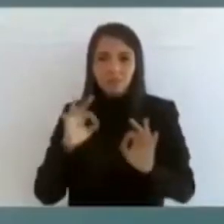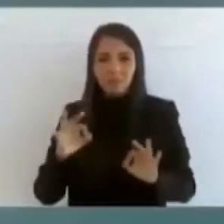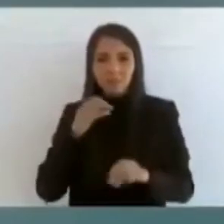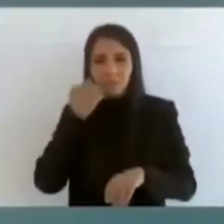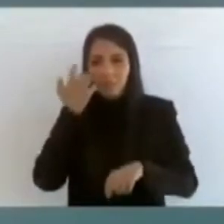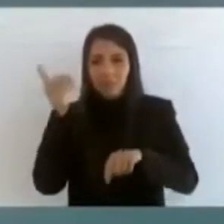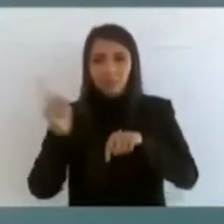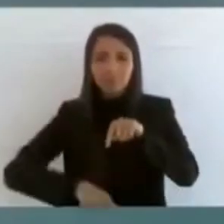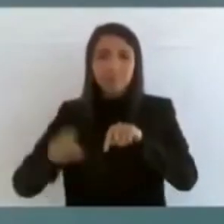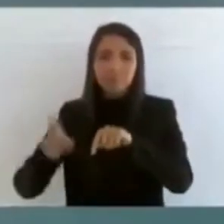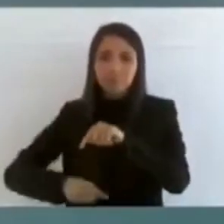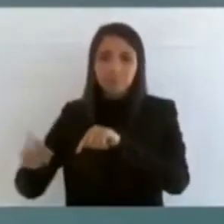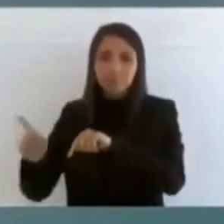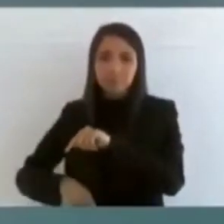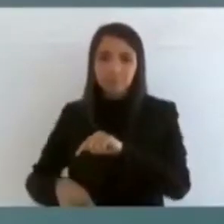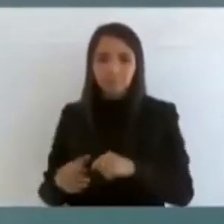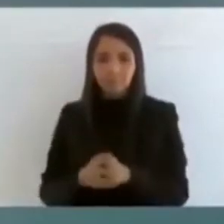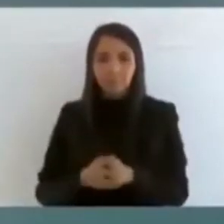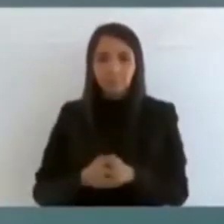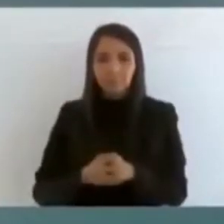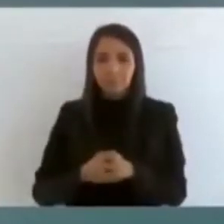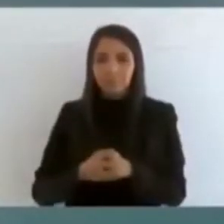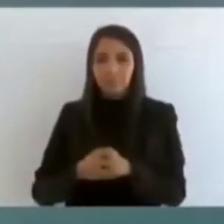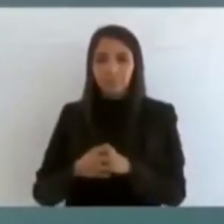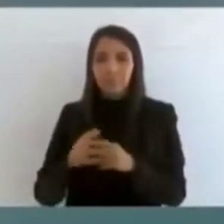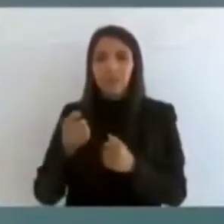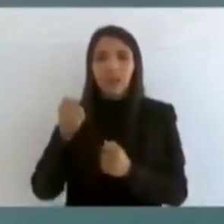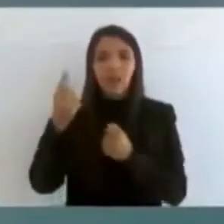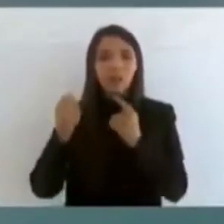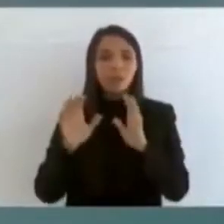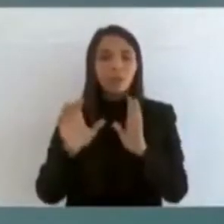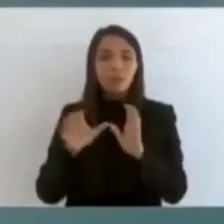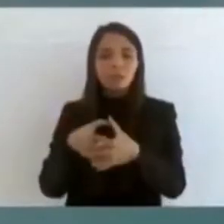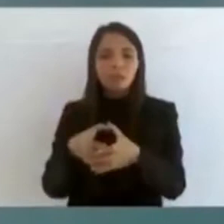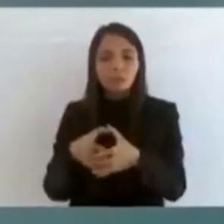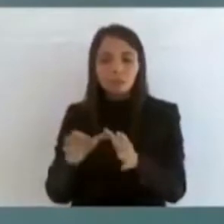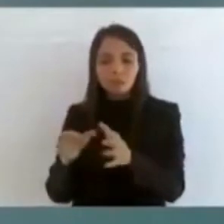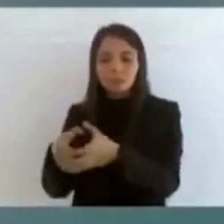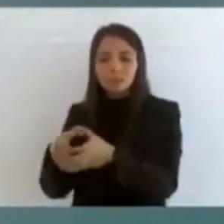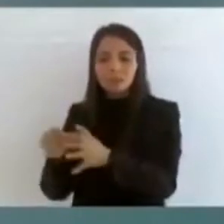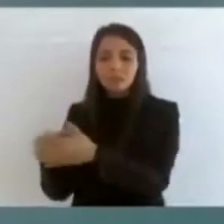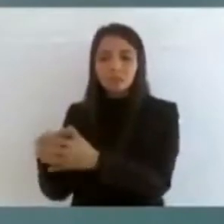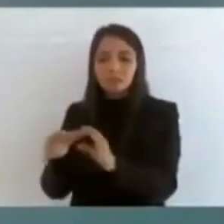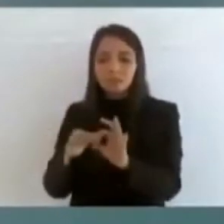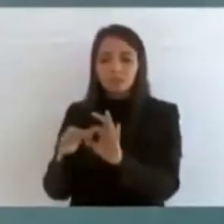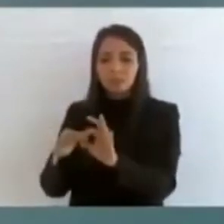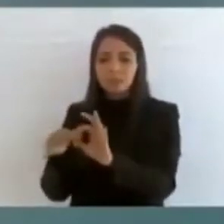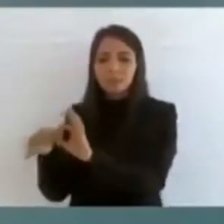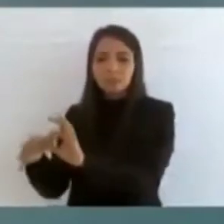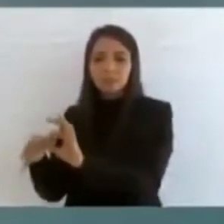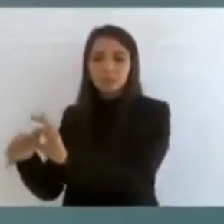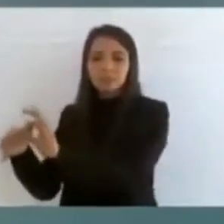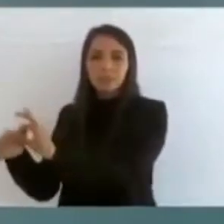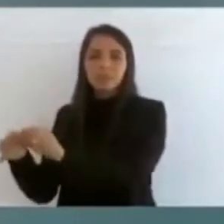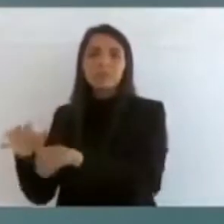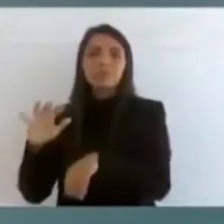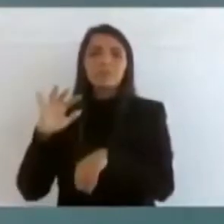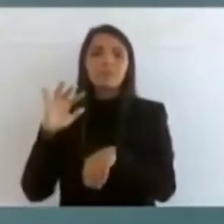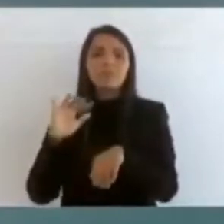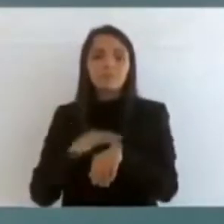Se están agrupando, se están uniendo porque